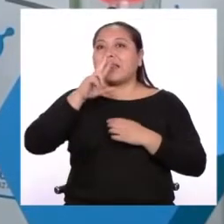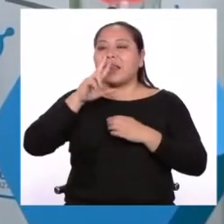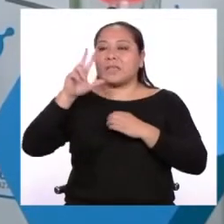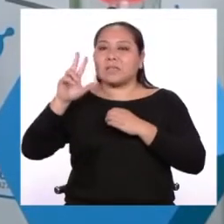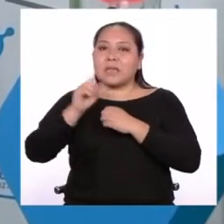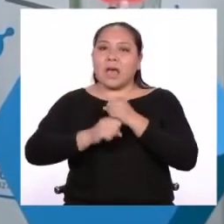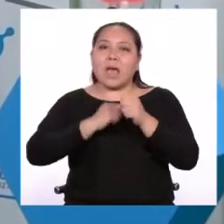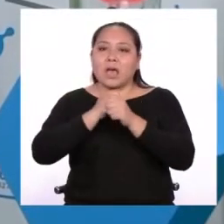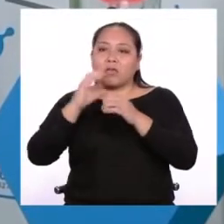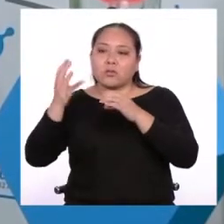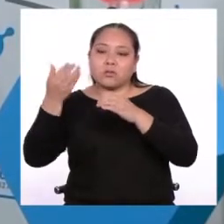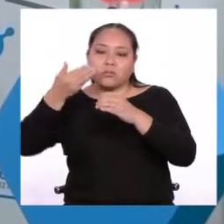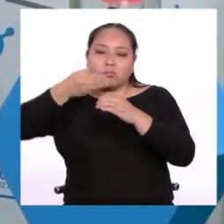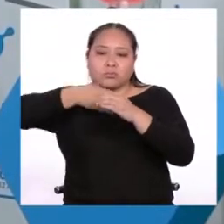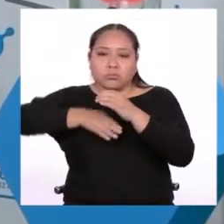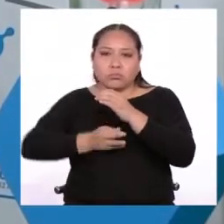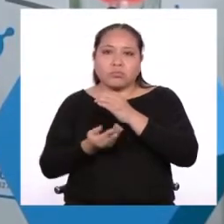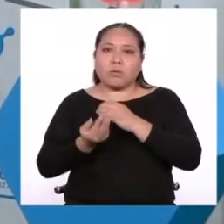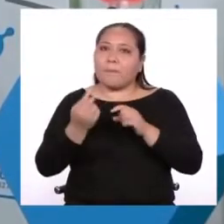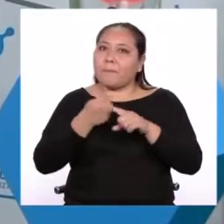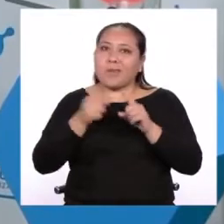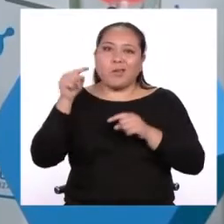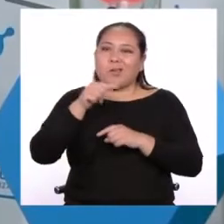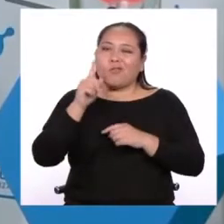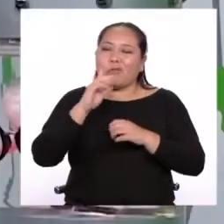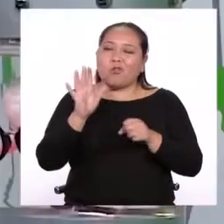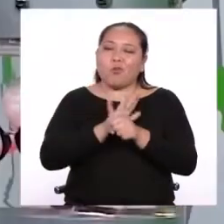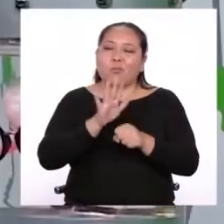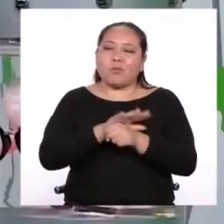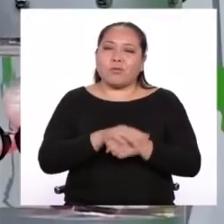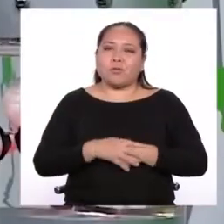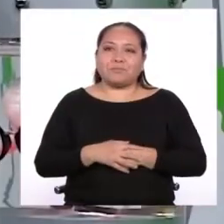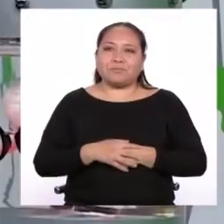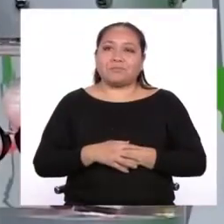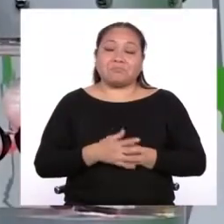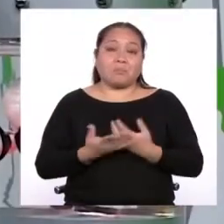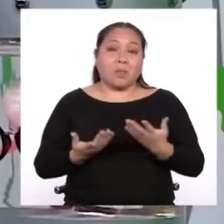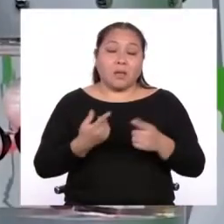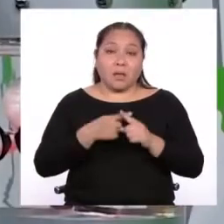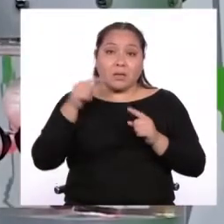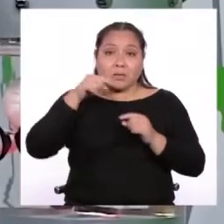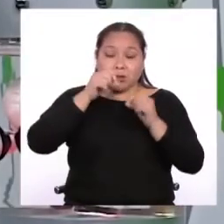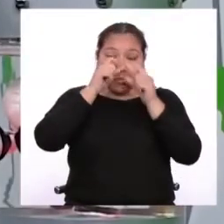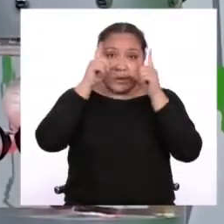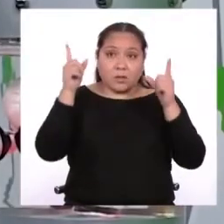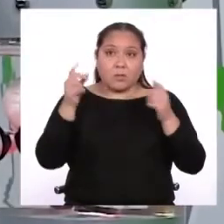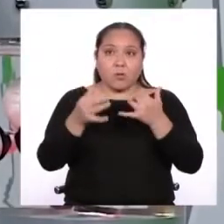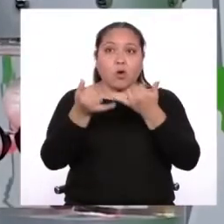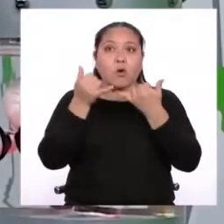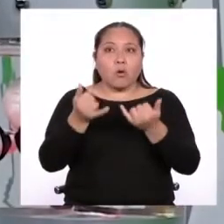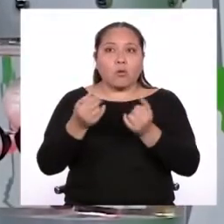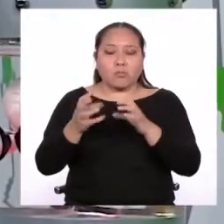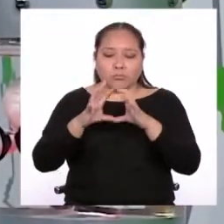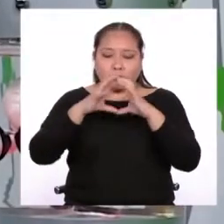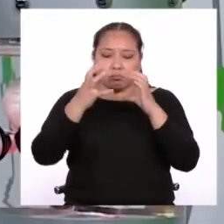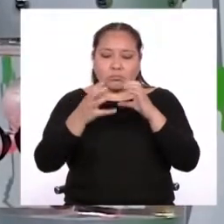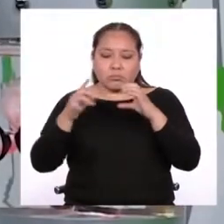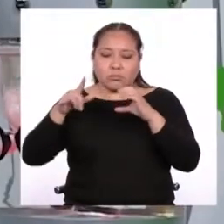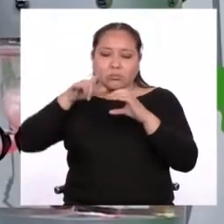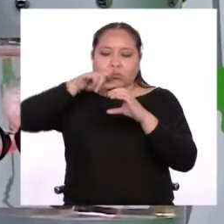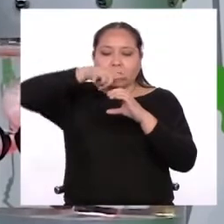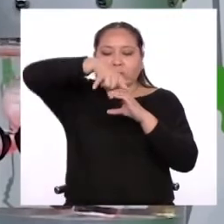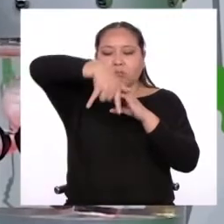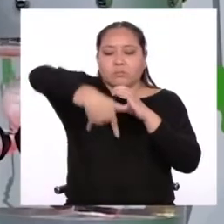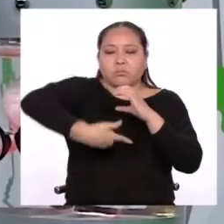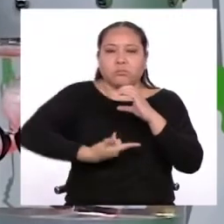lamentablemente él no pudo completarla. Y es increíble porque hoy darle la vuelta a la Tierra en avión nos